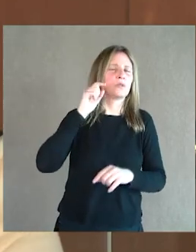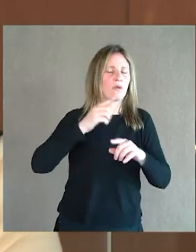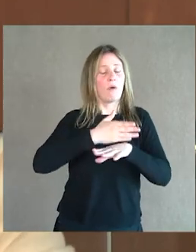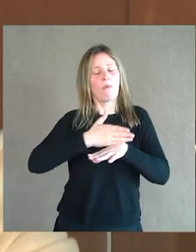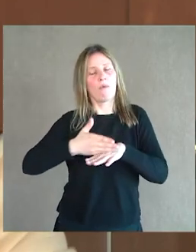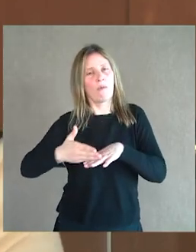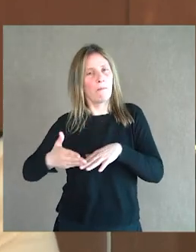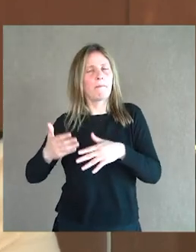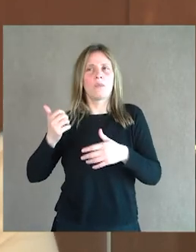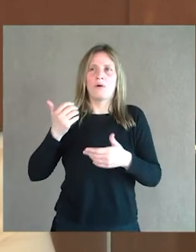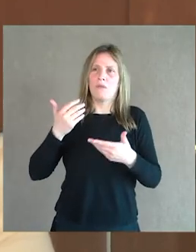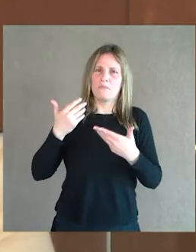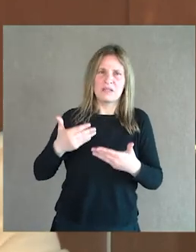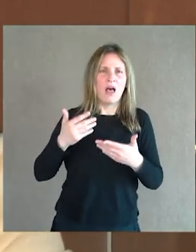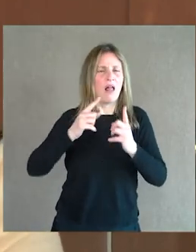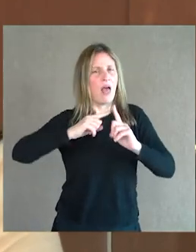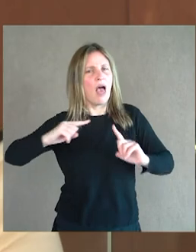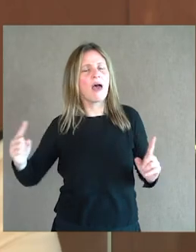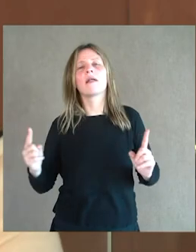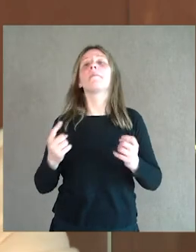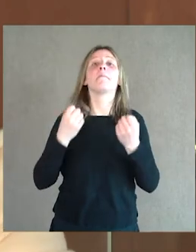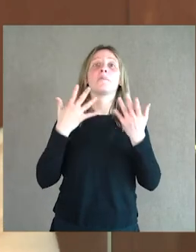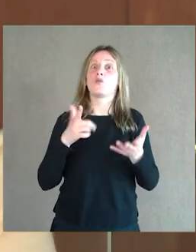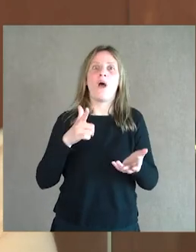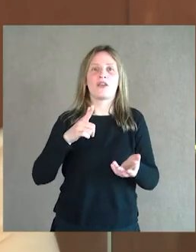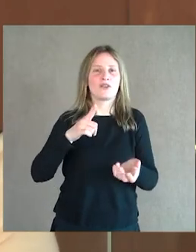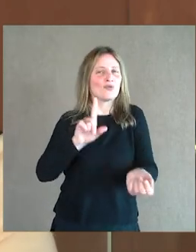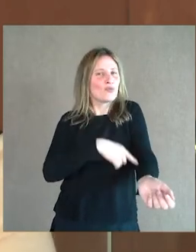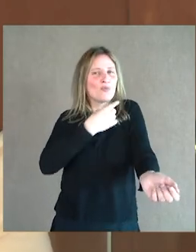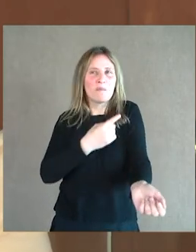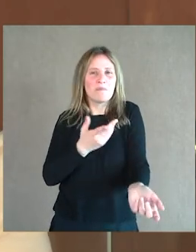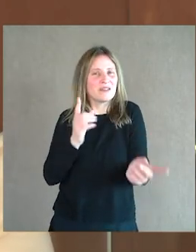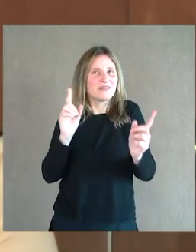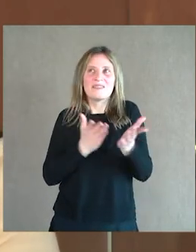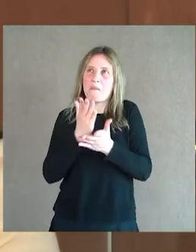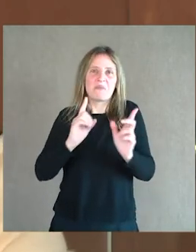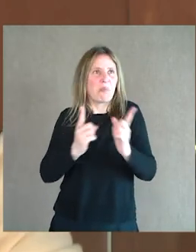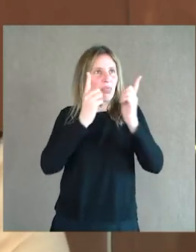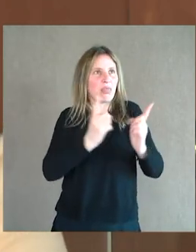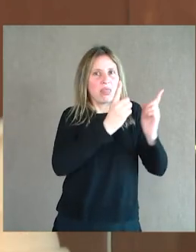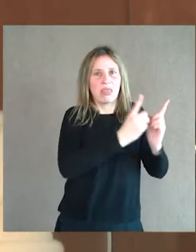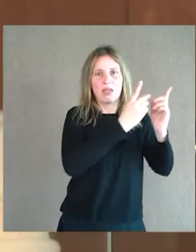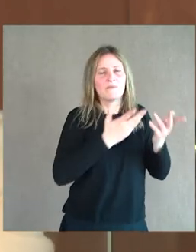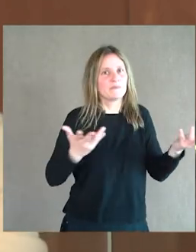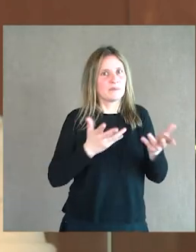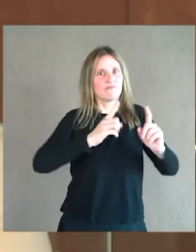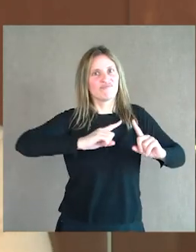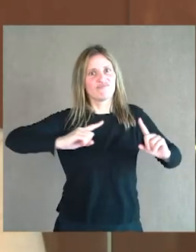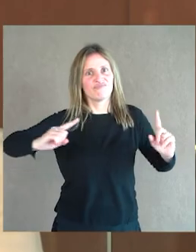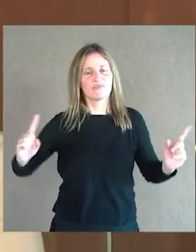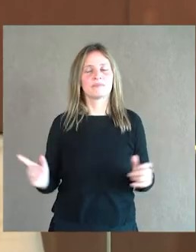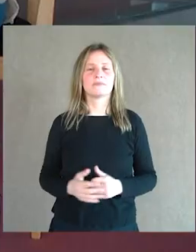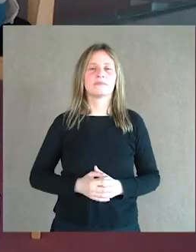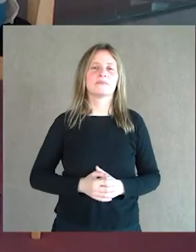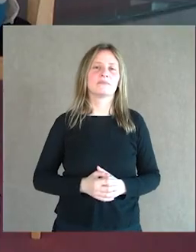pareció muy pesada, les pareció muy larga, porque justamente el público no estaba acostumbrado a escuchar una sinfonía de estas